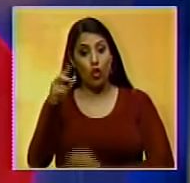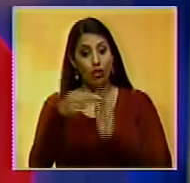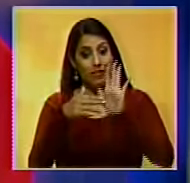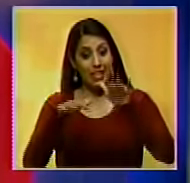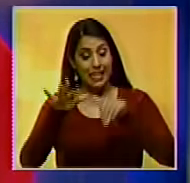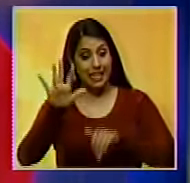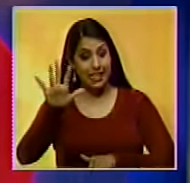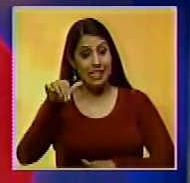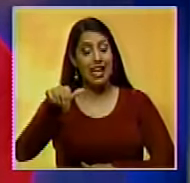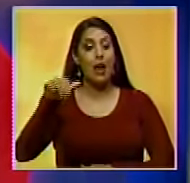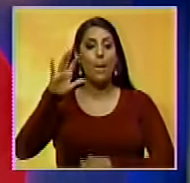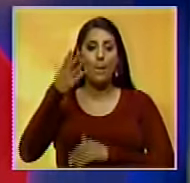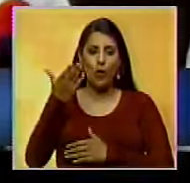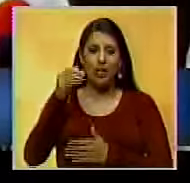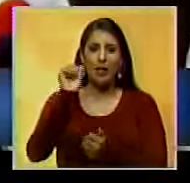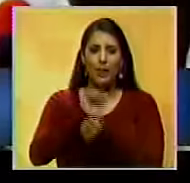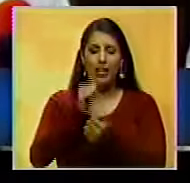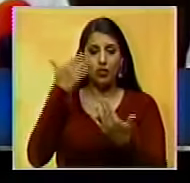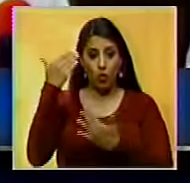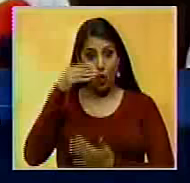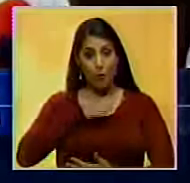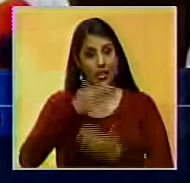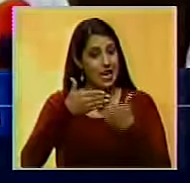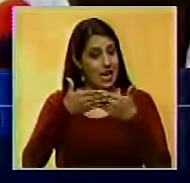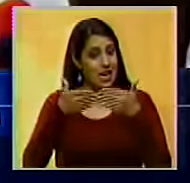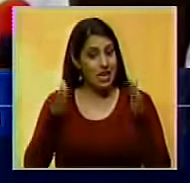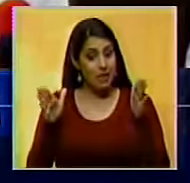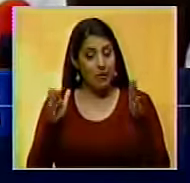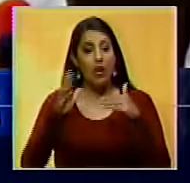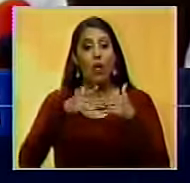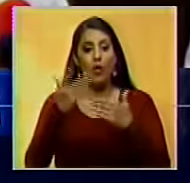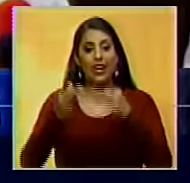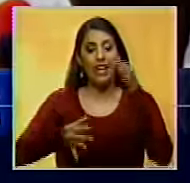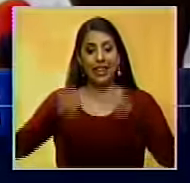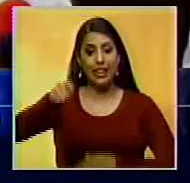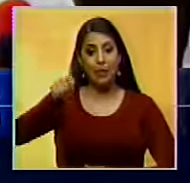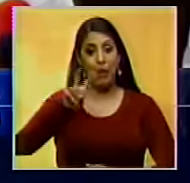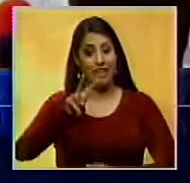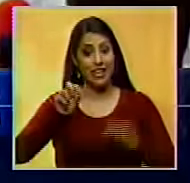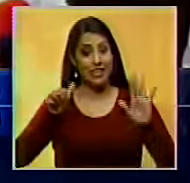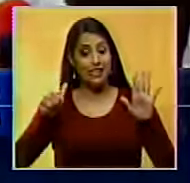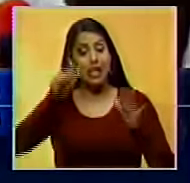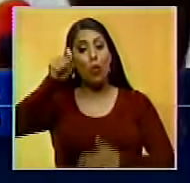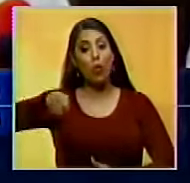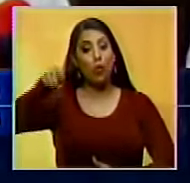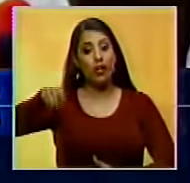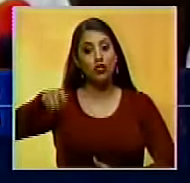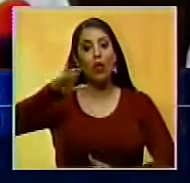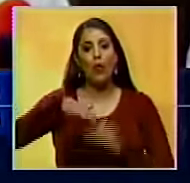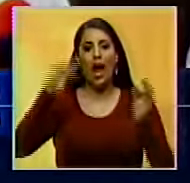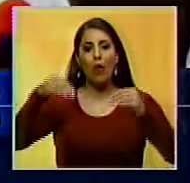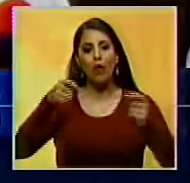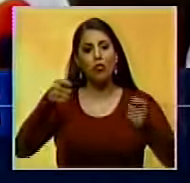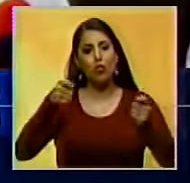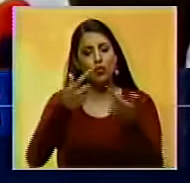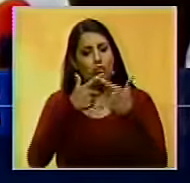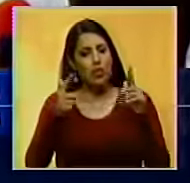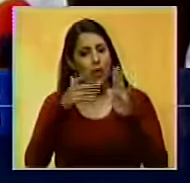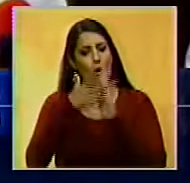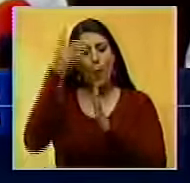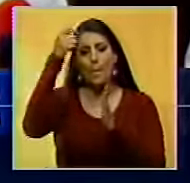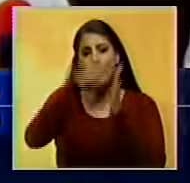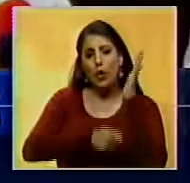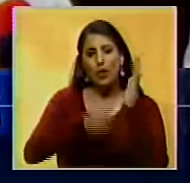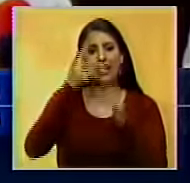2015 en Caracas por Esevil. El ciudadano fue puesto en libertad por el Tribunal 26 de juicio, acordando una medida cautelar con